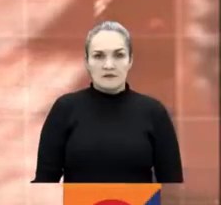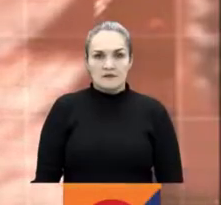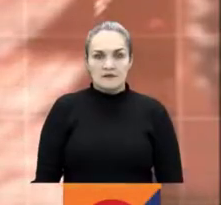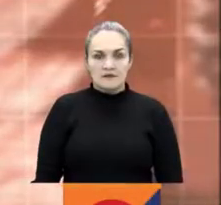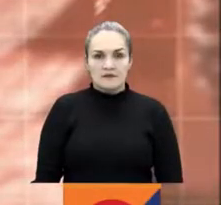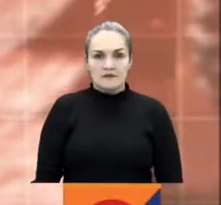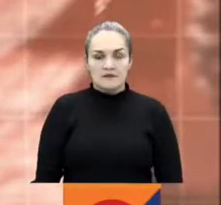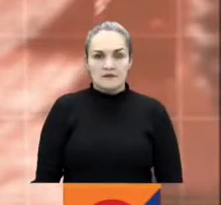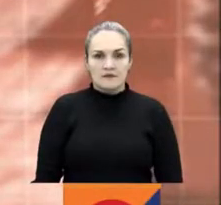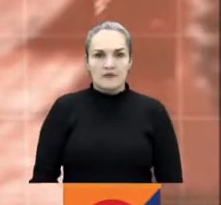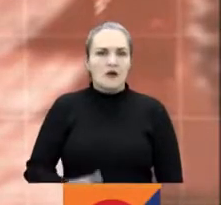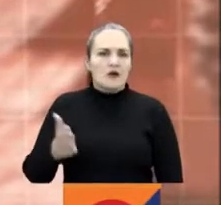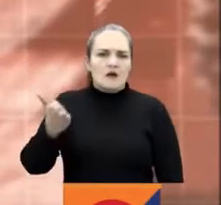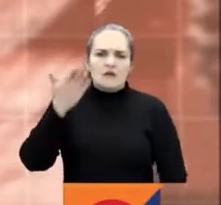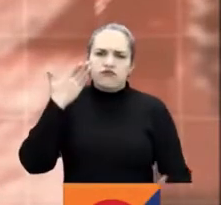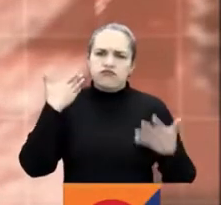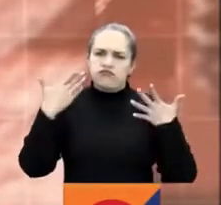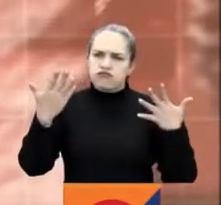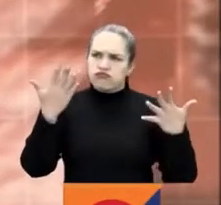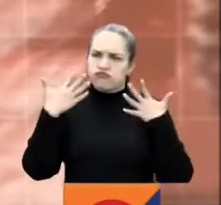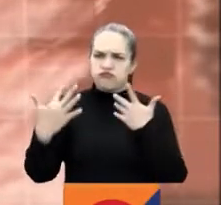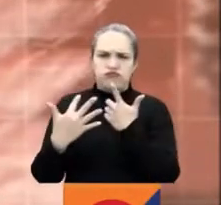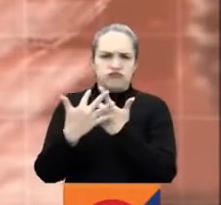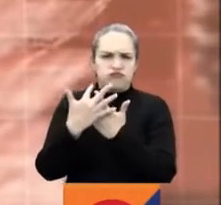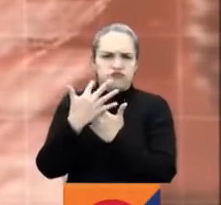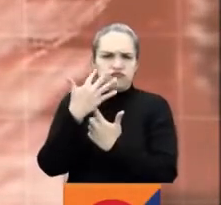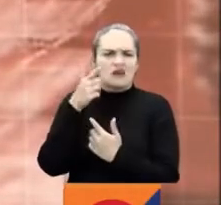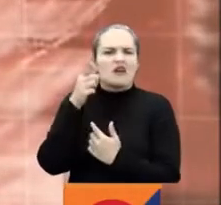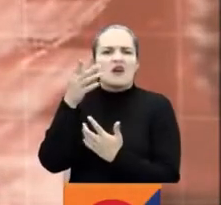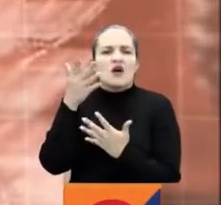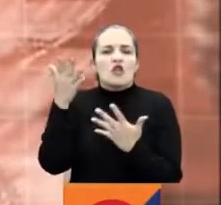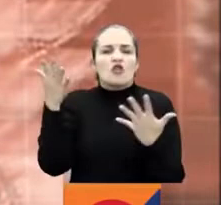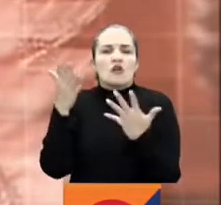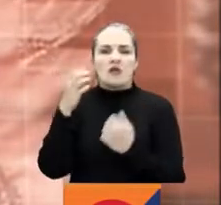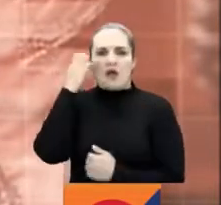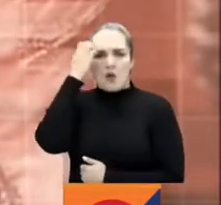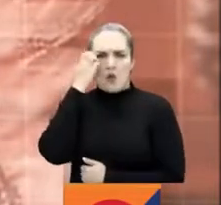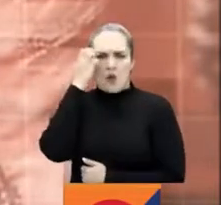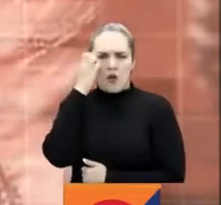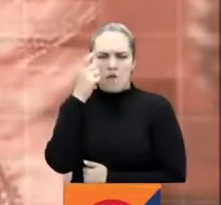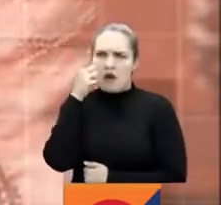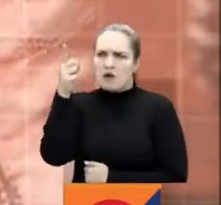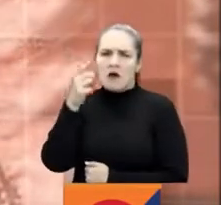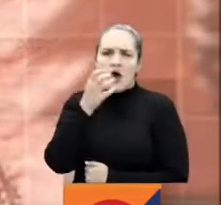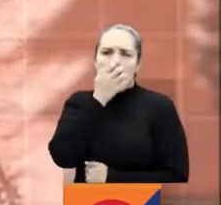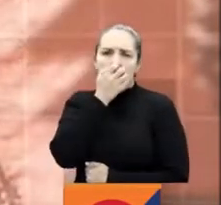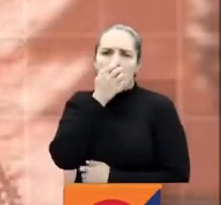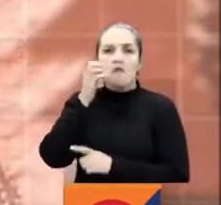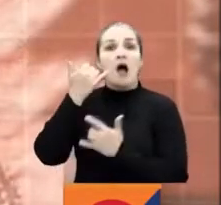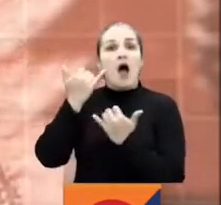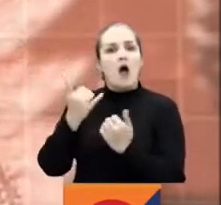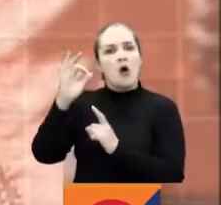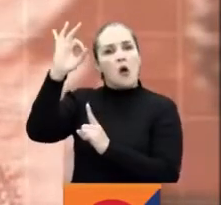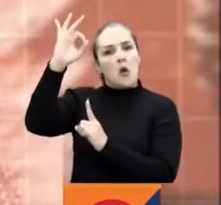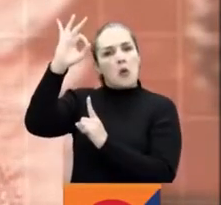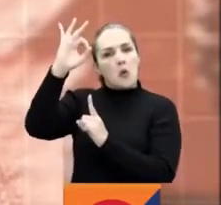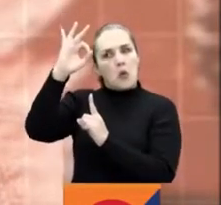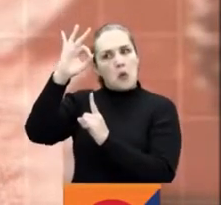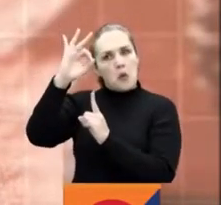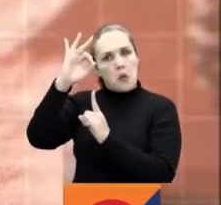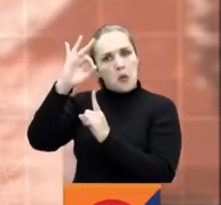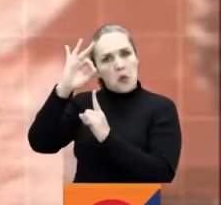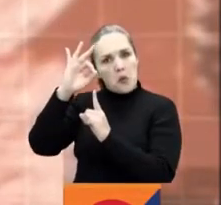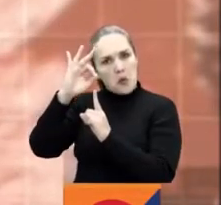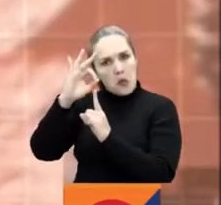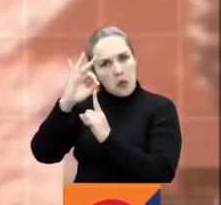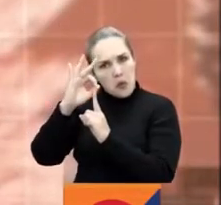La ola de calor en Europa comienza a ceder y una leve disminución en las temperaturas. Esto cambia, según los gobiernos,